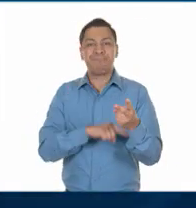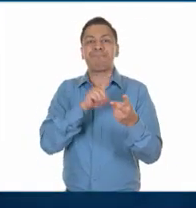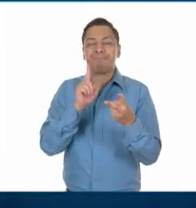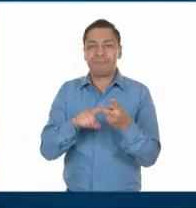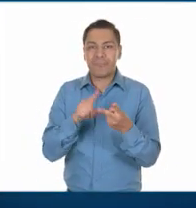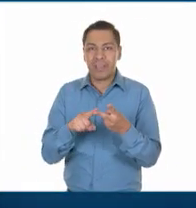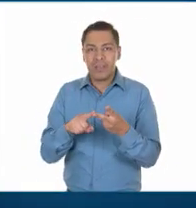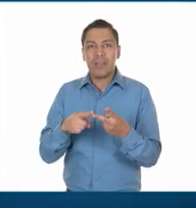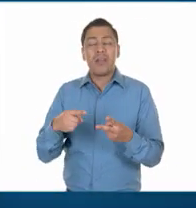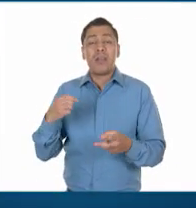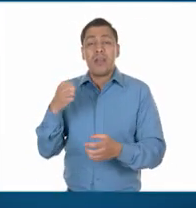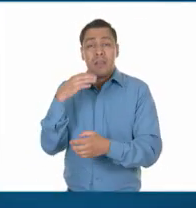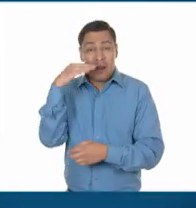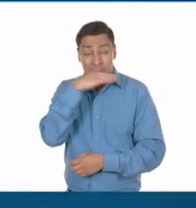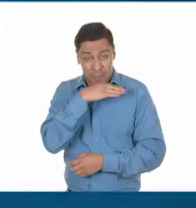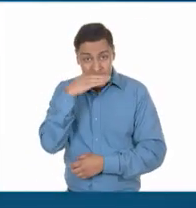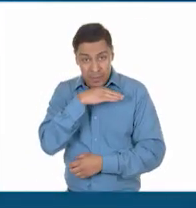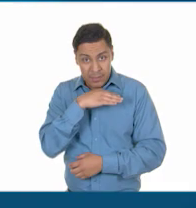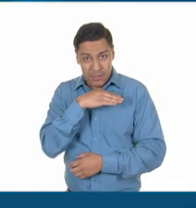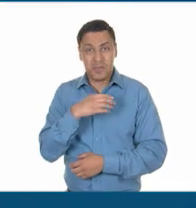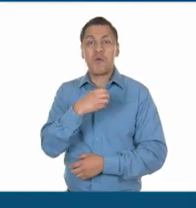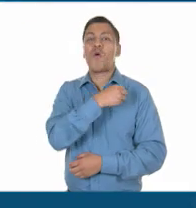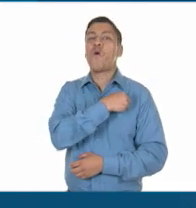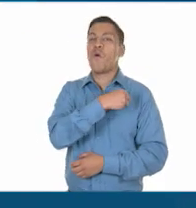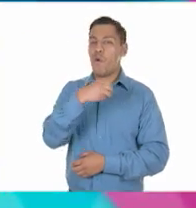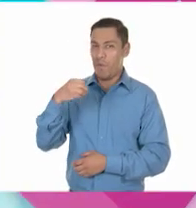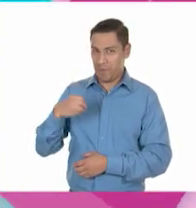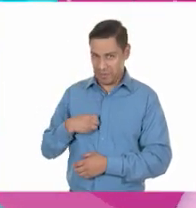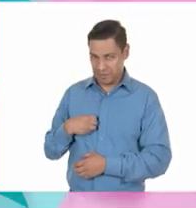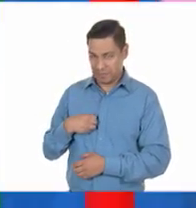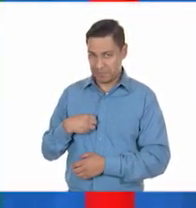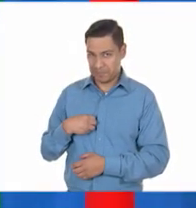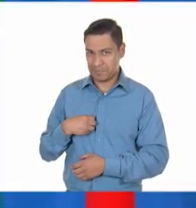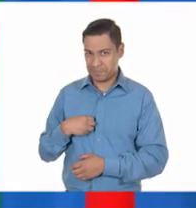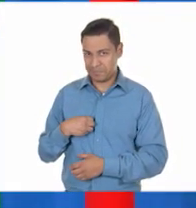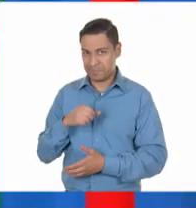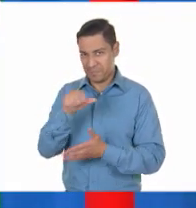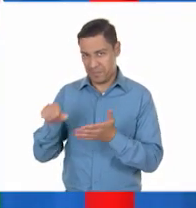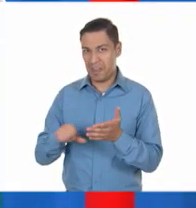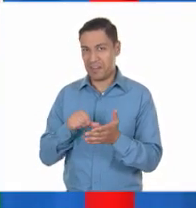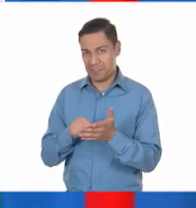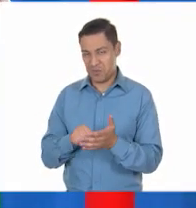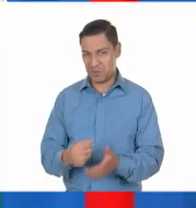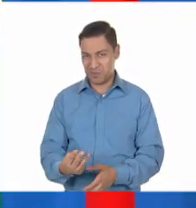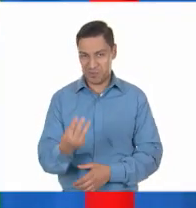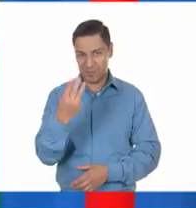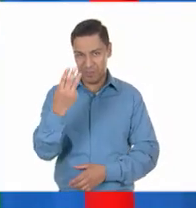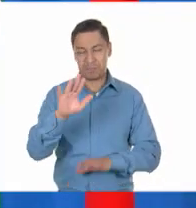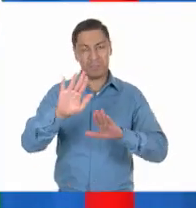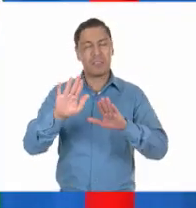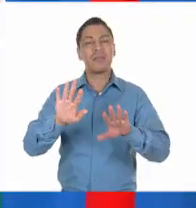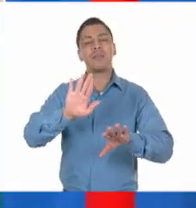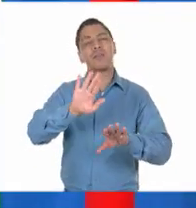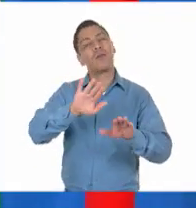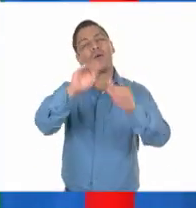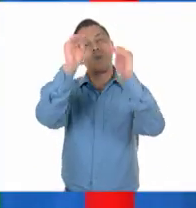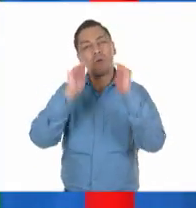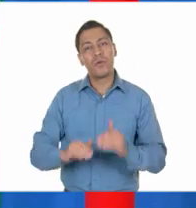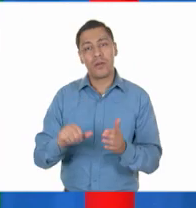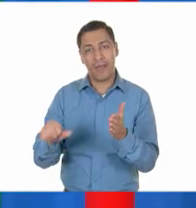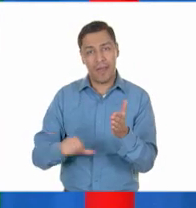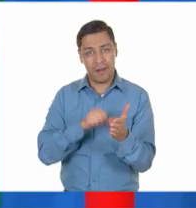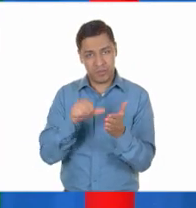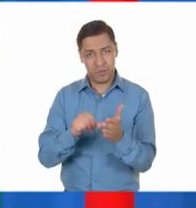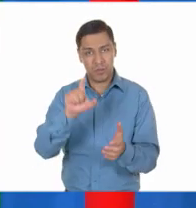gratuita. ¿Y qué se estableció sobre la tierra, maestra? Ah, se establecieron varias cosas. El artículo